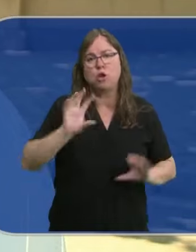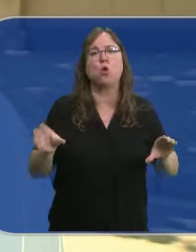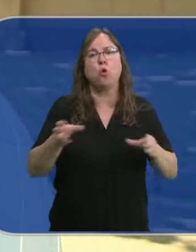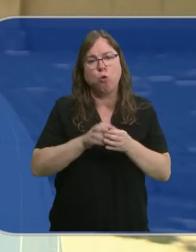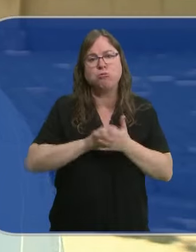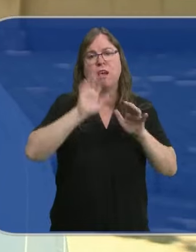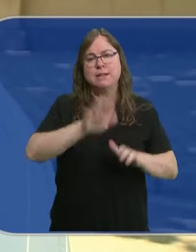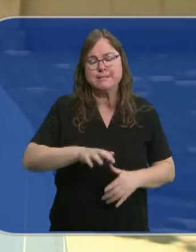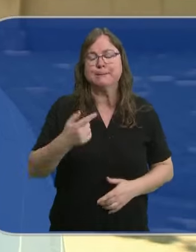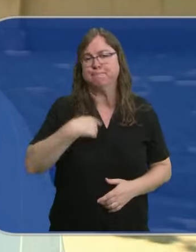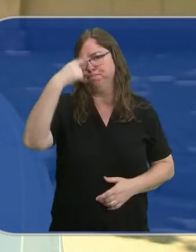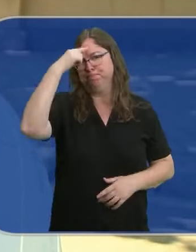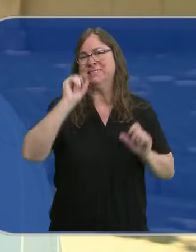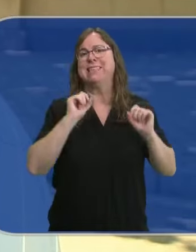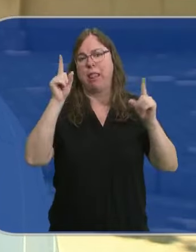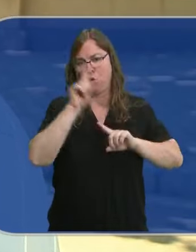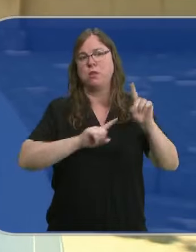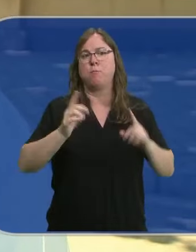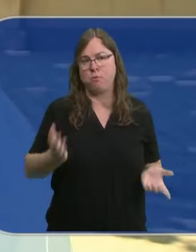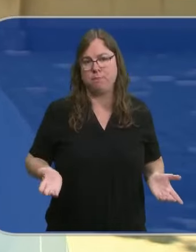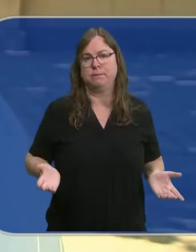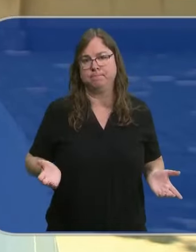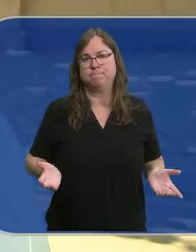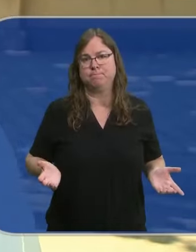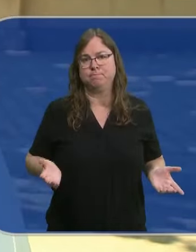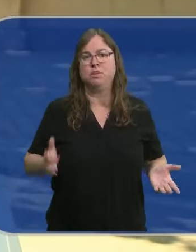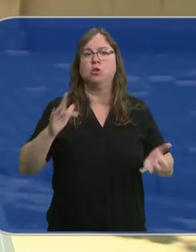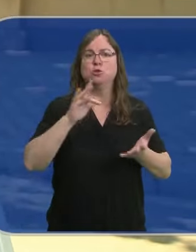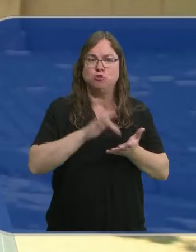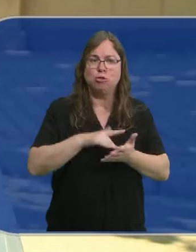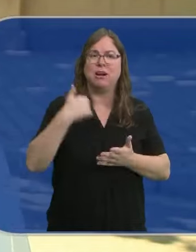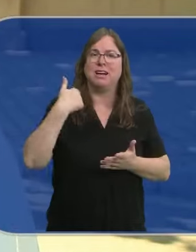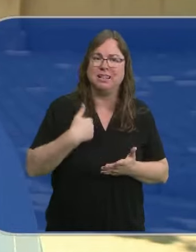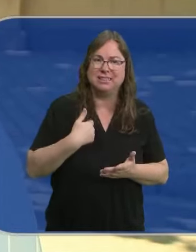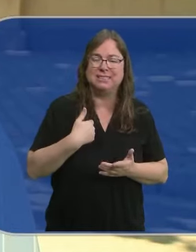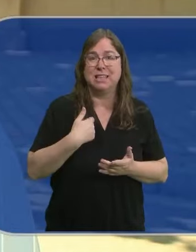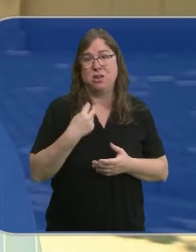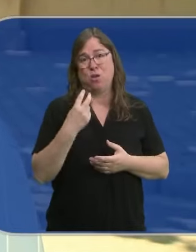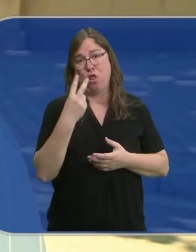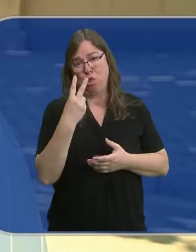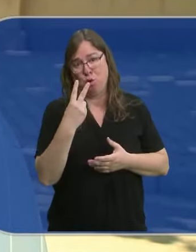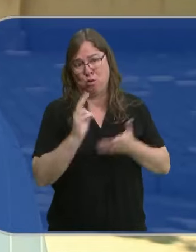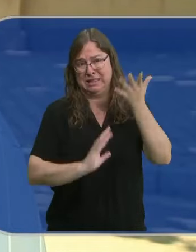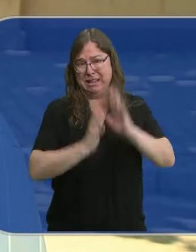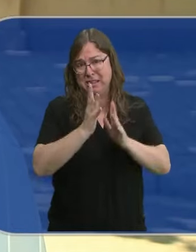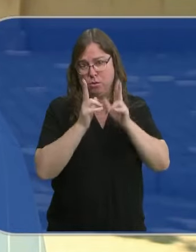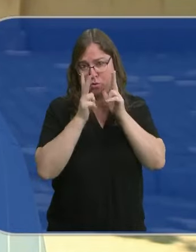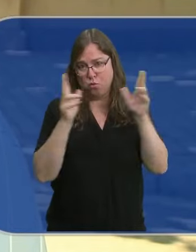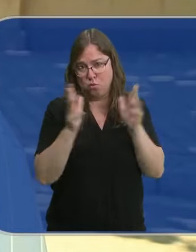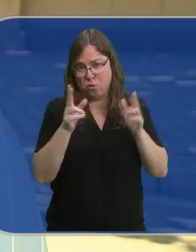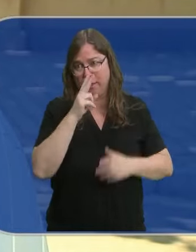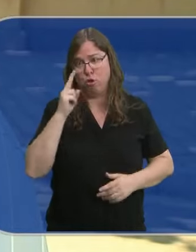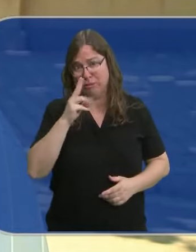Junta de Castilla y León sí que se ha dado cuenta del problema. Hubo que pasar dos terribles incendios hace